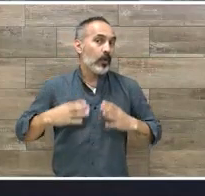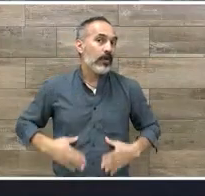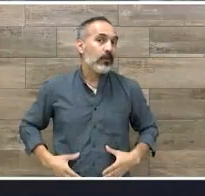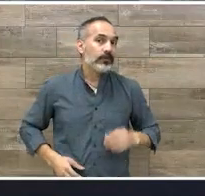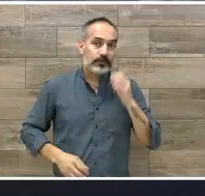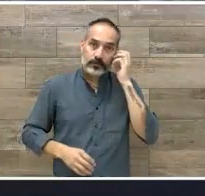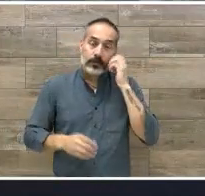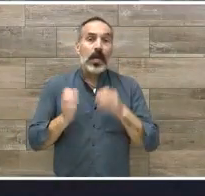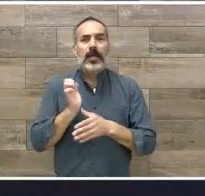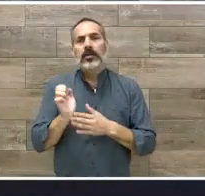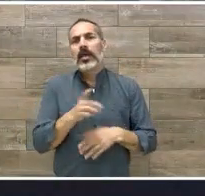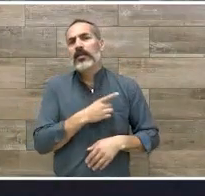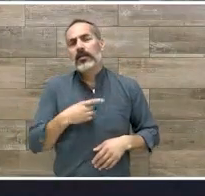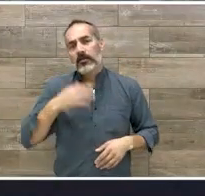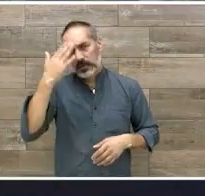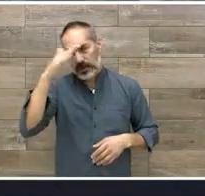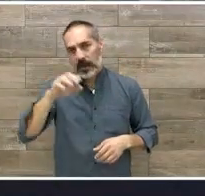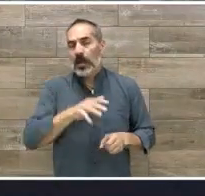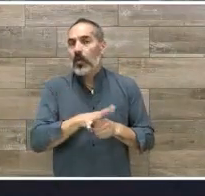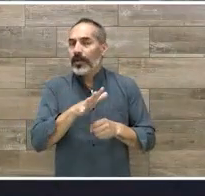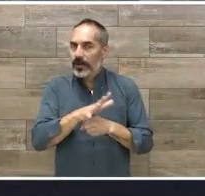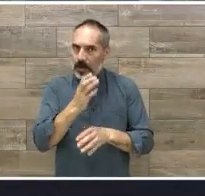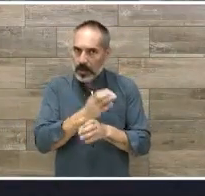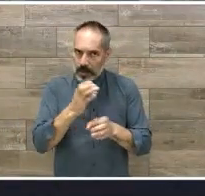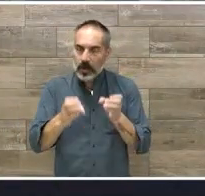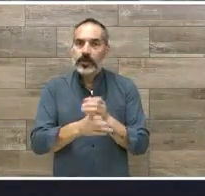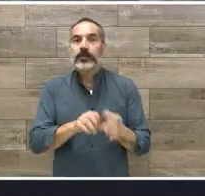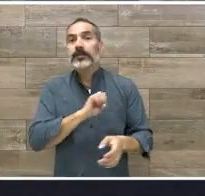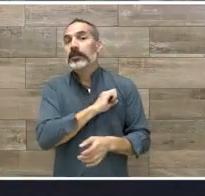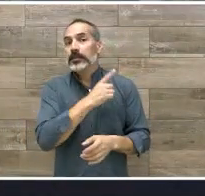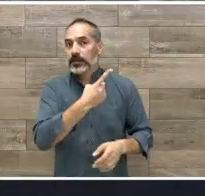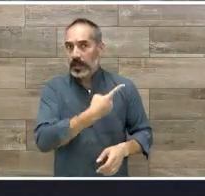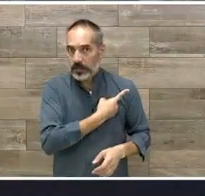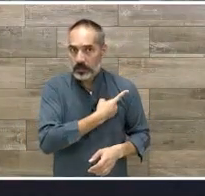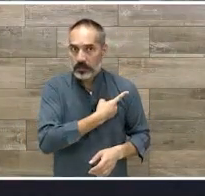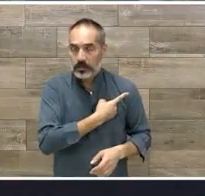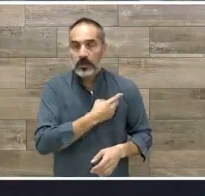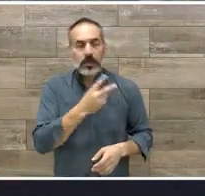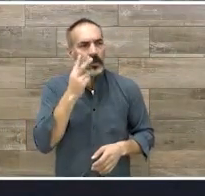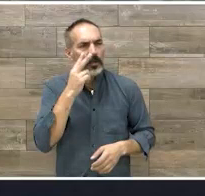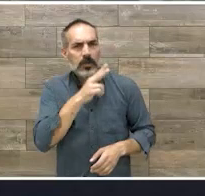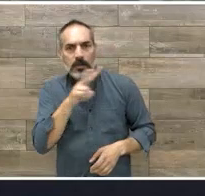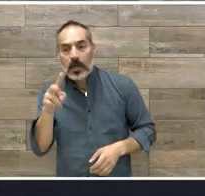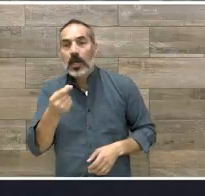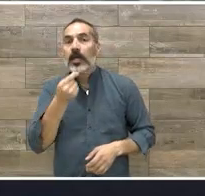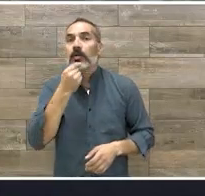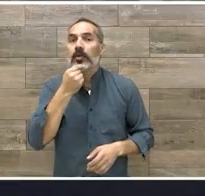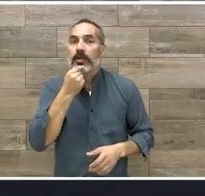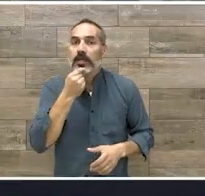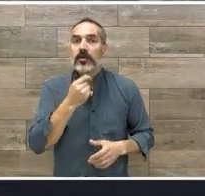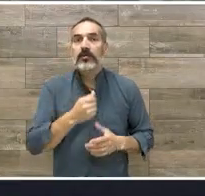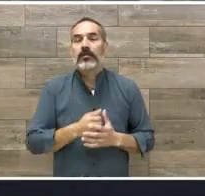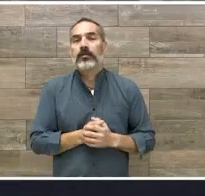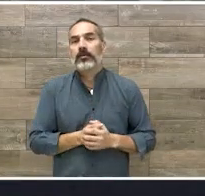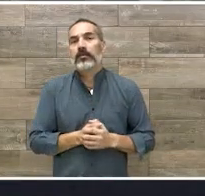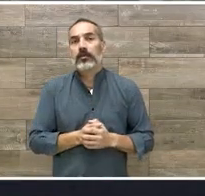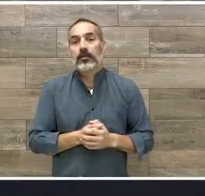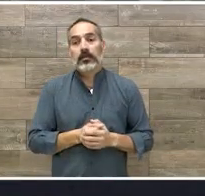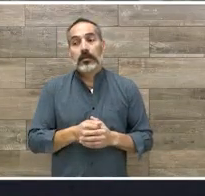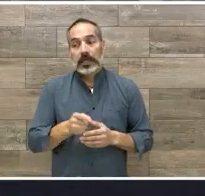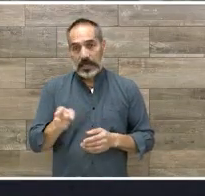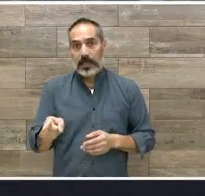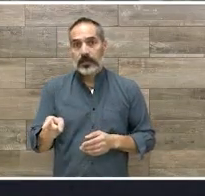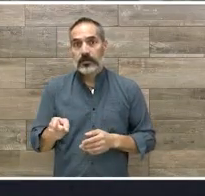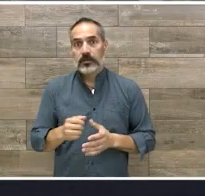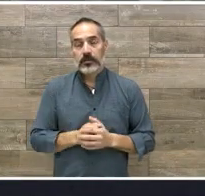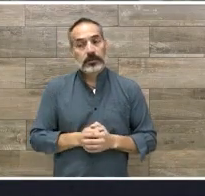entonces de que cualquier circunstancia de salud que se manifieste en un niño va a ser un signo de alarma,